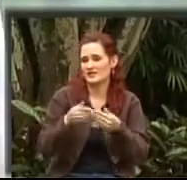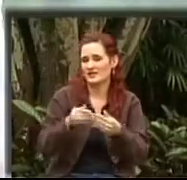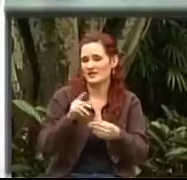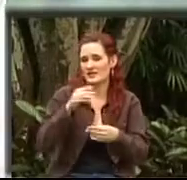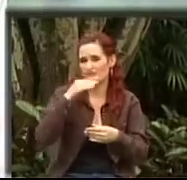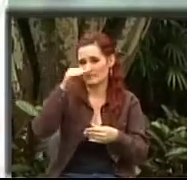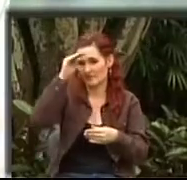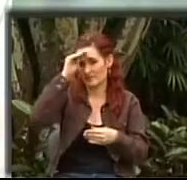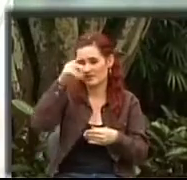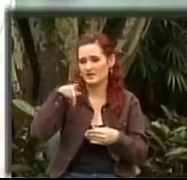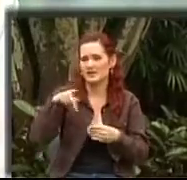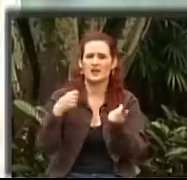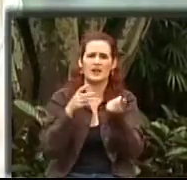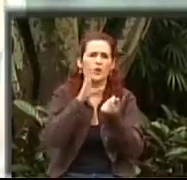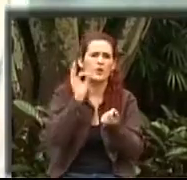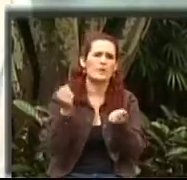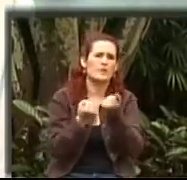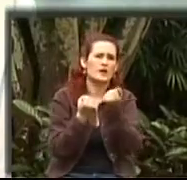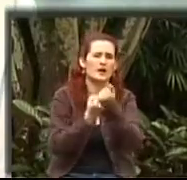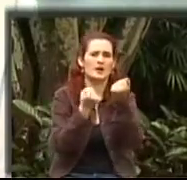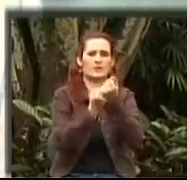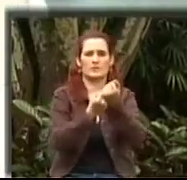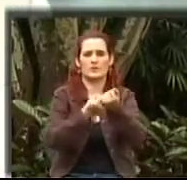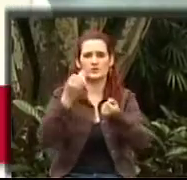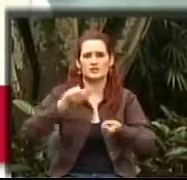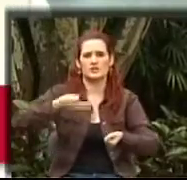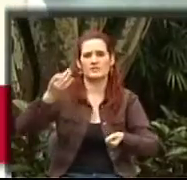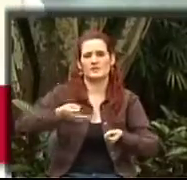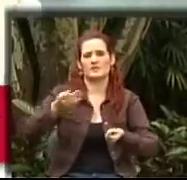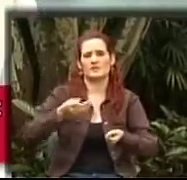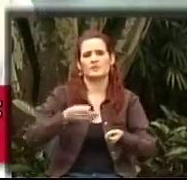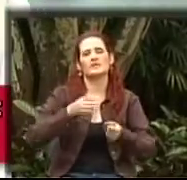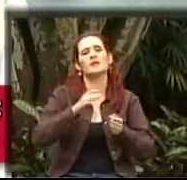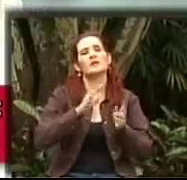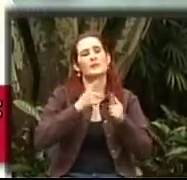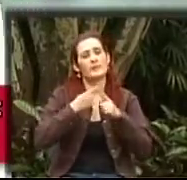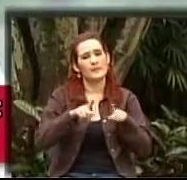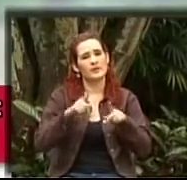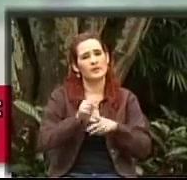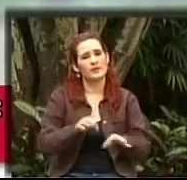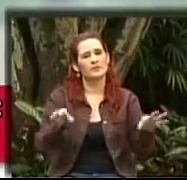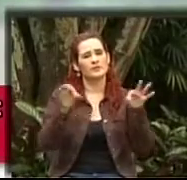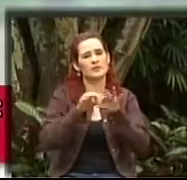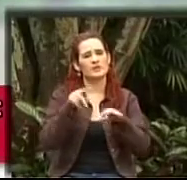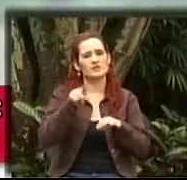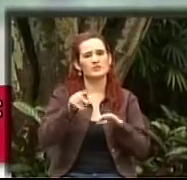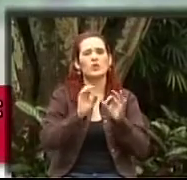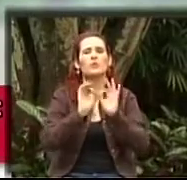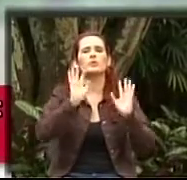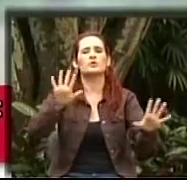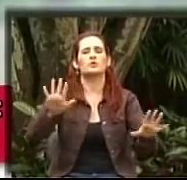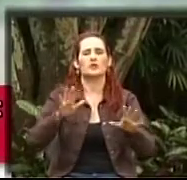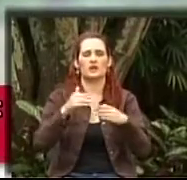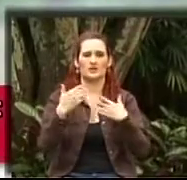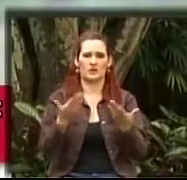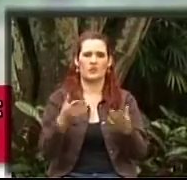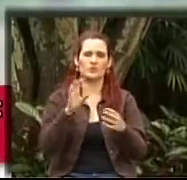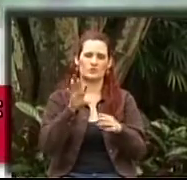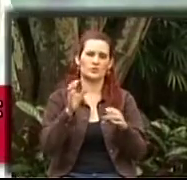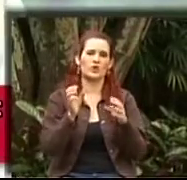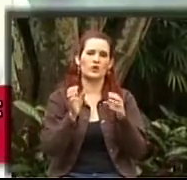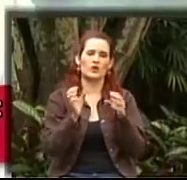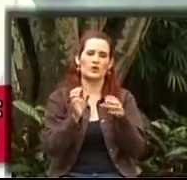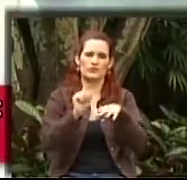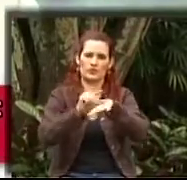interesante. O sea, pero esto lo ha hecho una fundación y las oportunidades que quizás altamente se le han presentado en el camino. Y es lo que